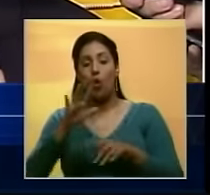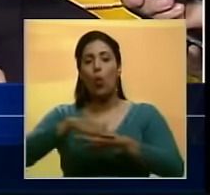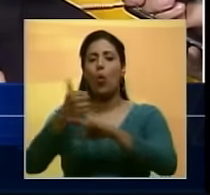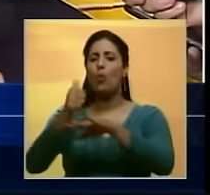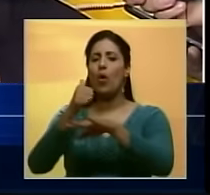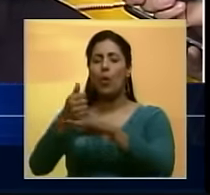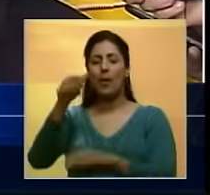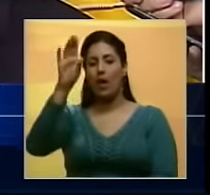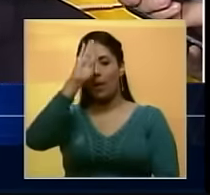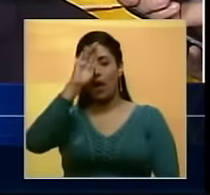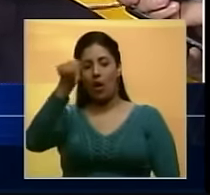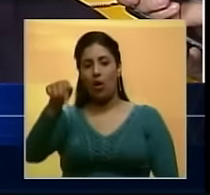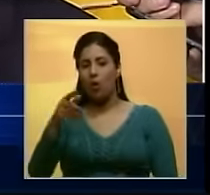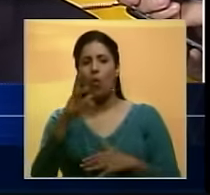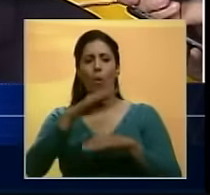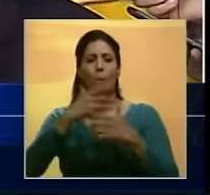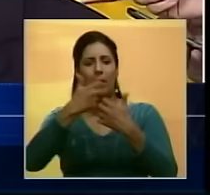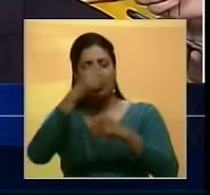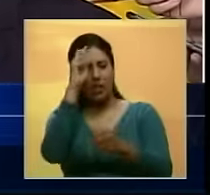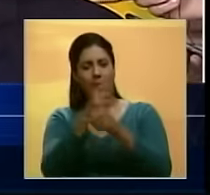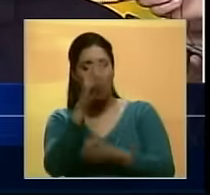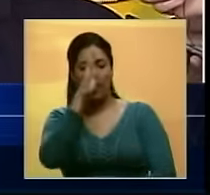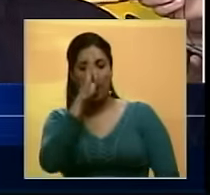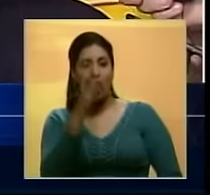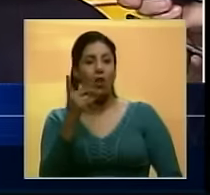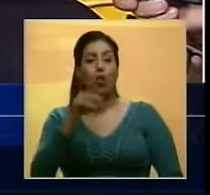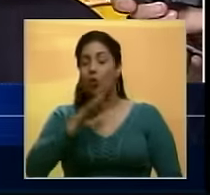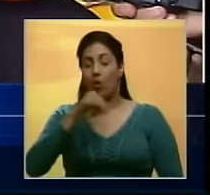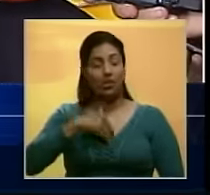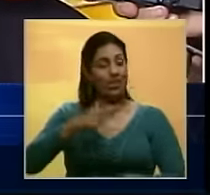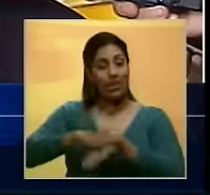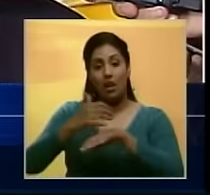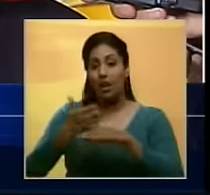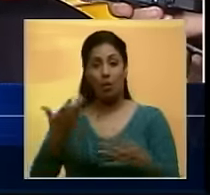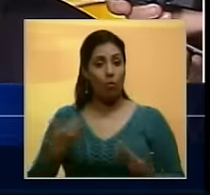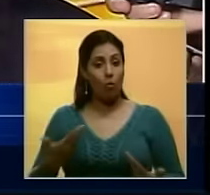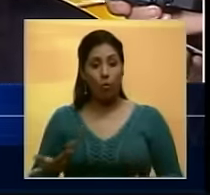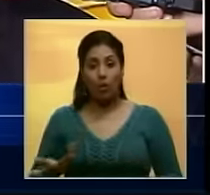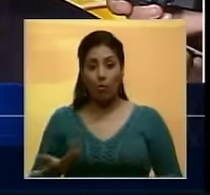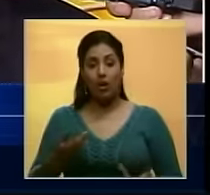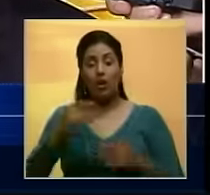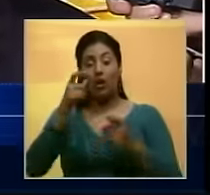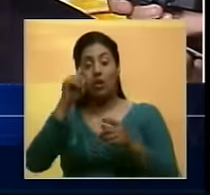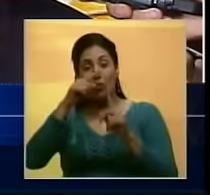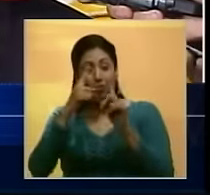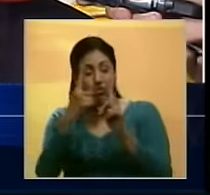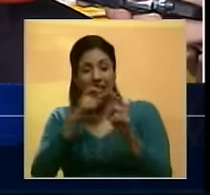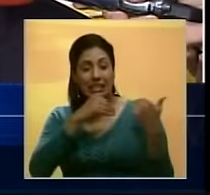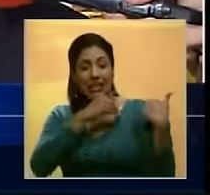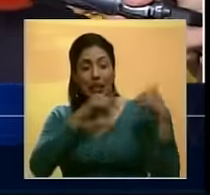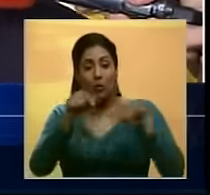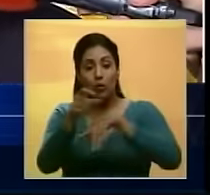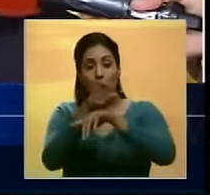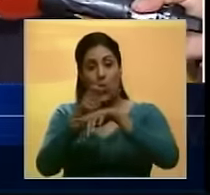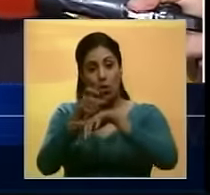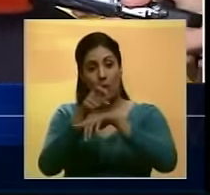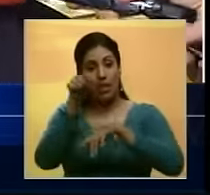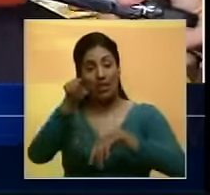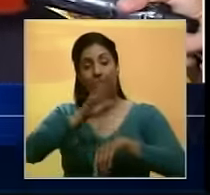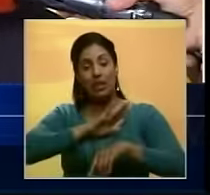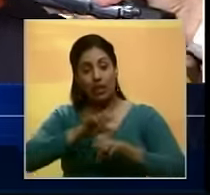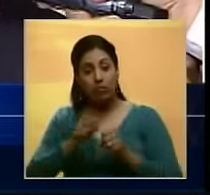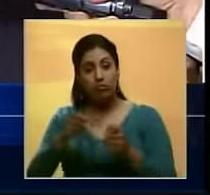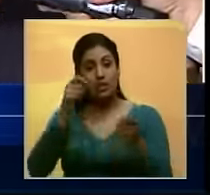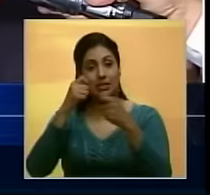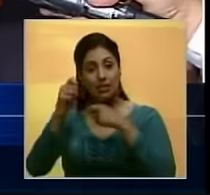culpar a un gerente de un banco A un empleado bancario De algo que no tiene nada que ver Y cuyo único responsable es el gobierno Que tiene que